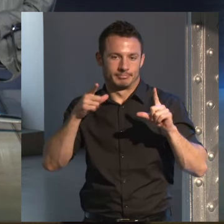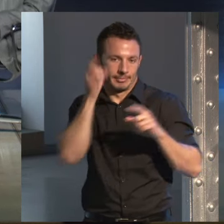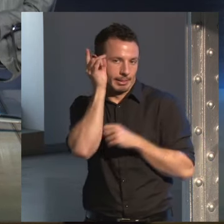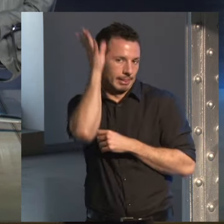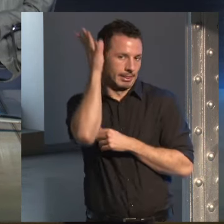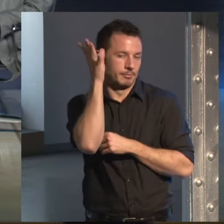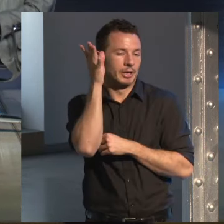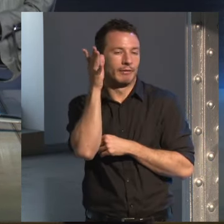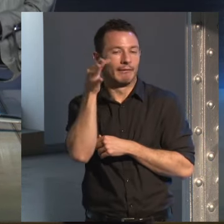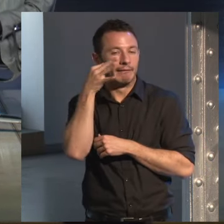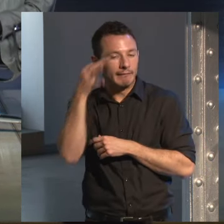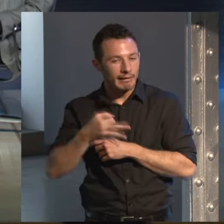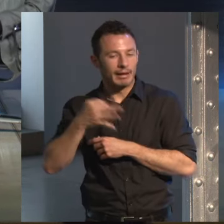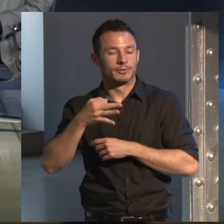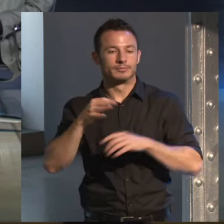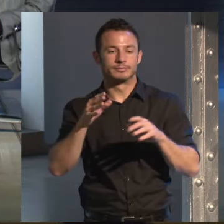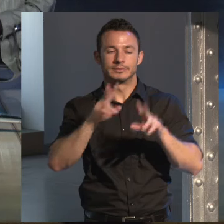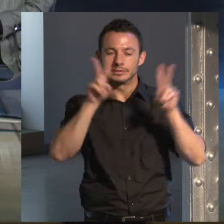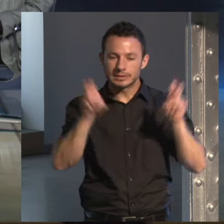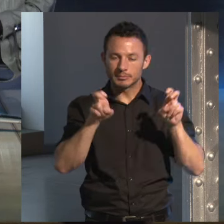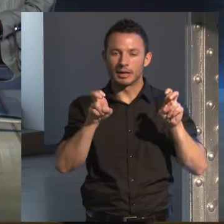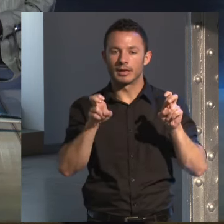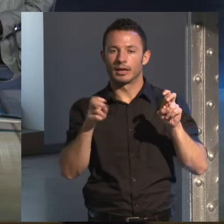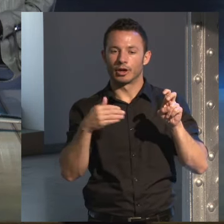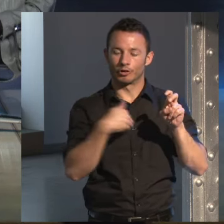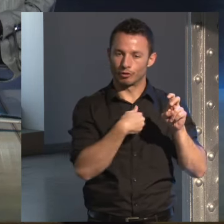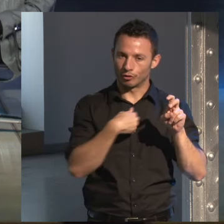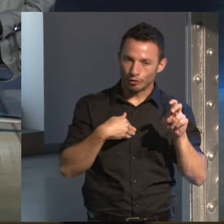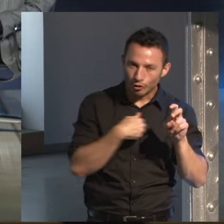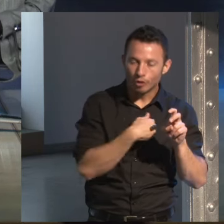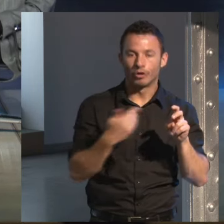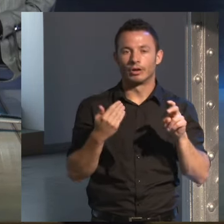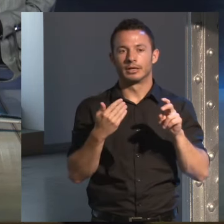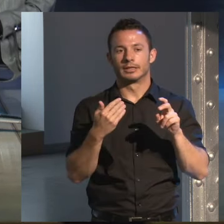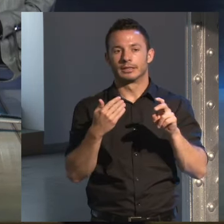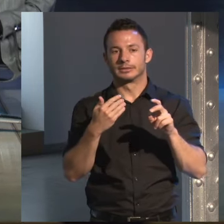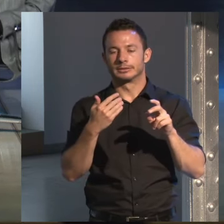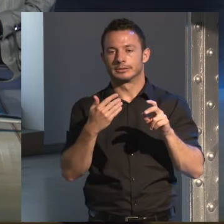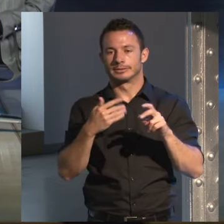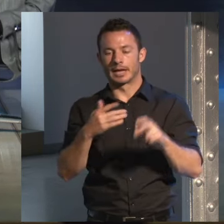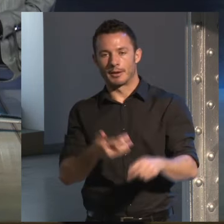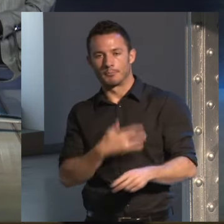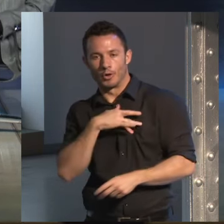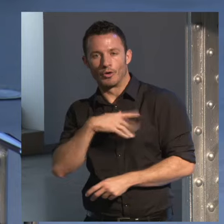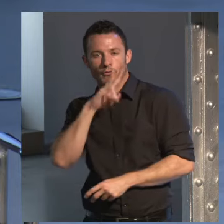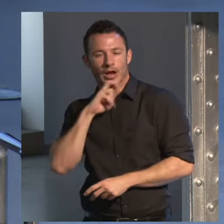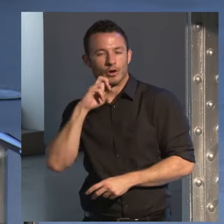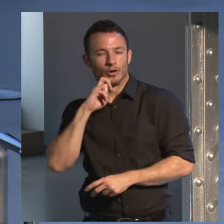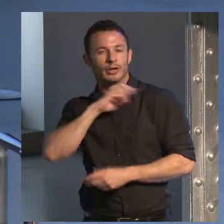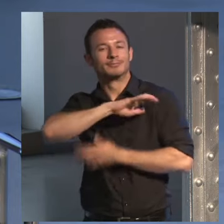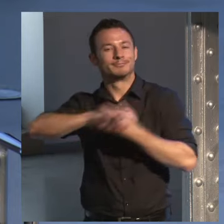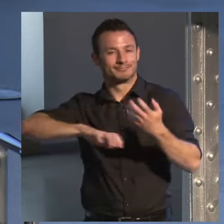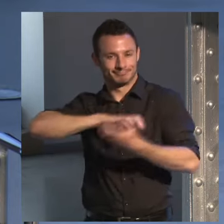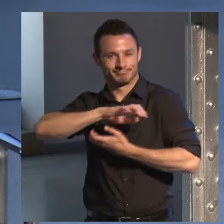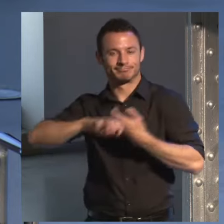cosas los roles los tiempos actuales el amor los valores que hemos